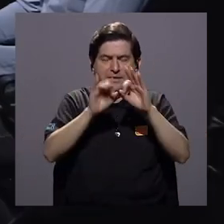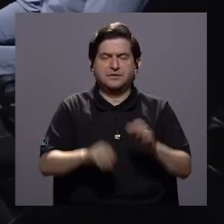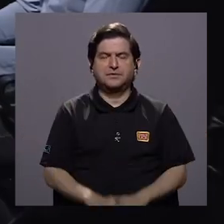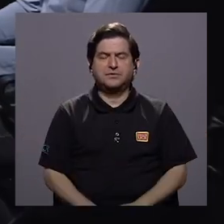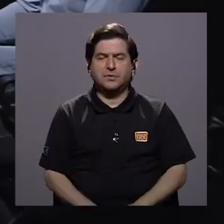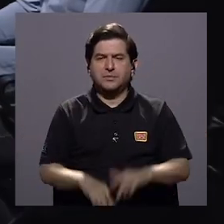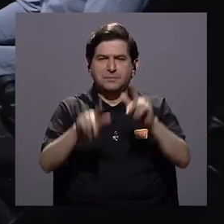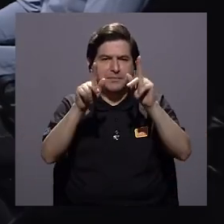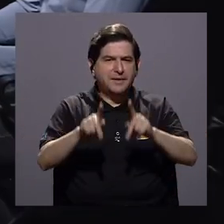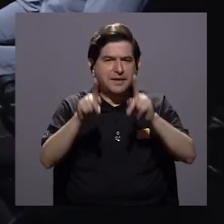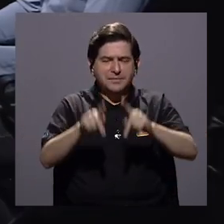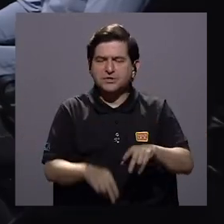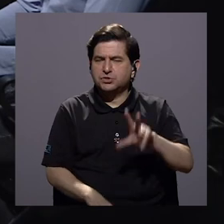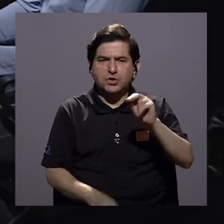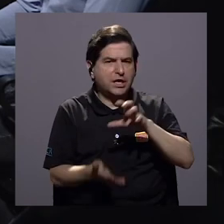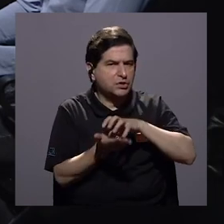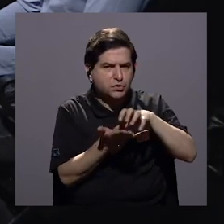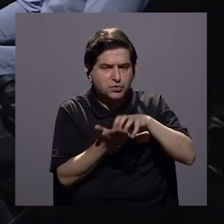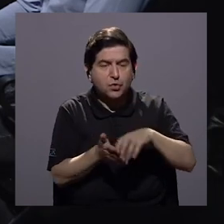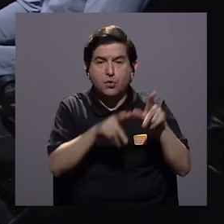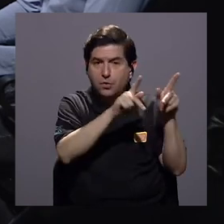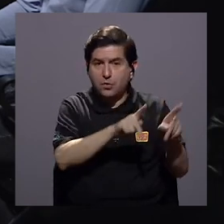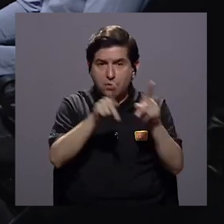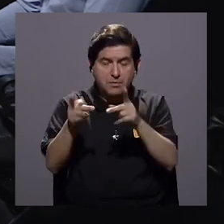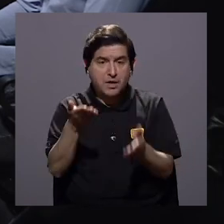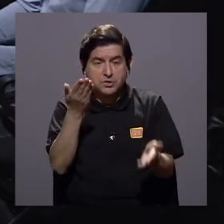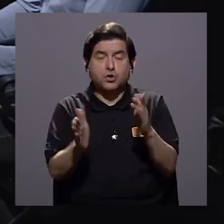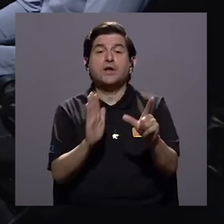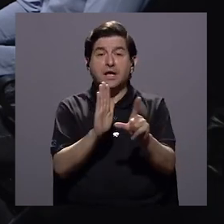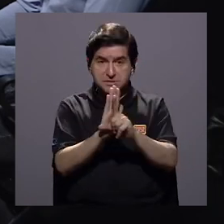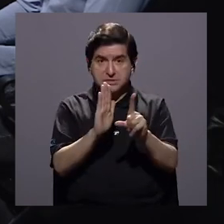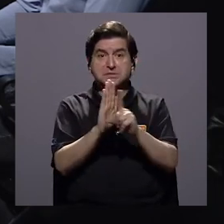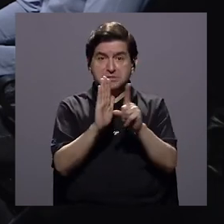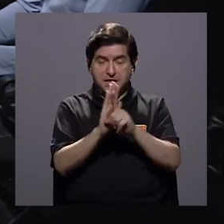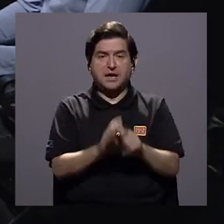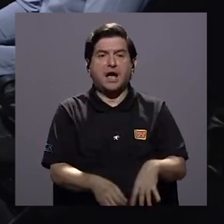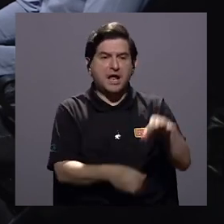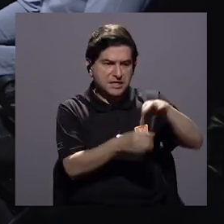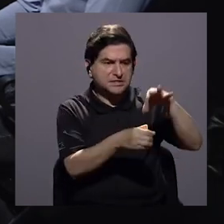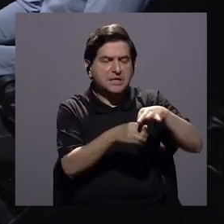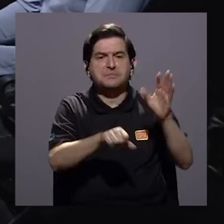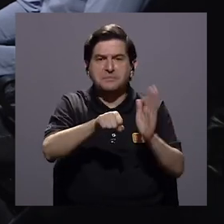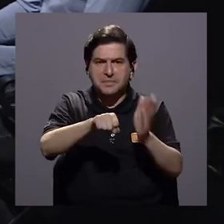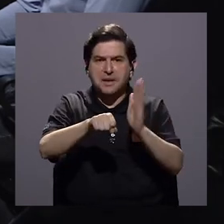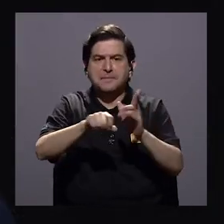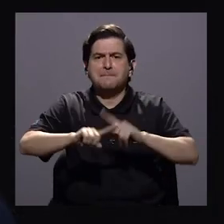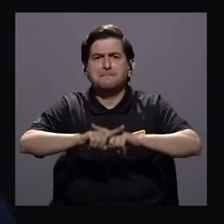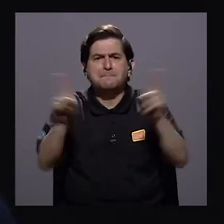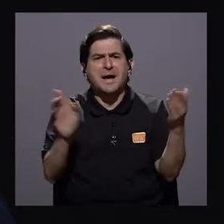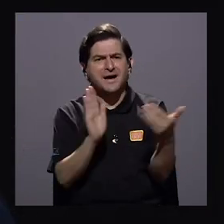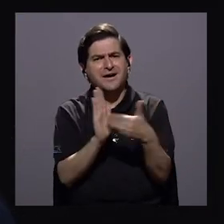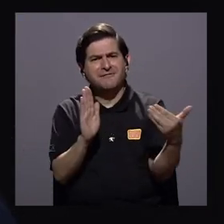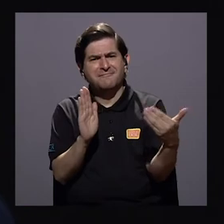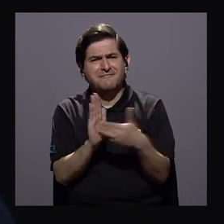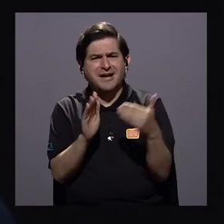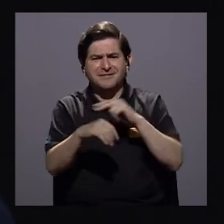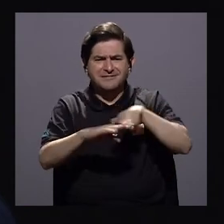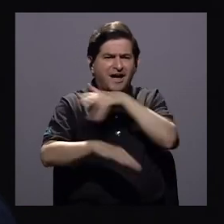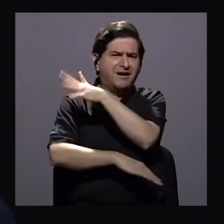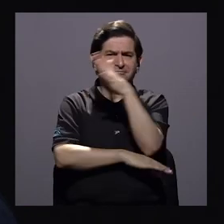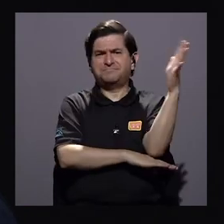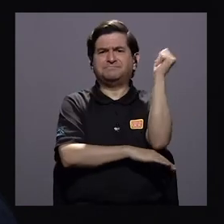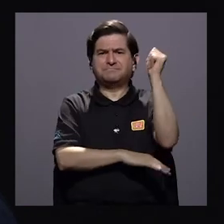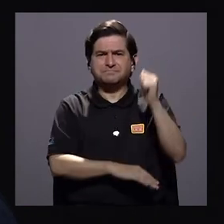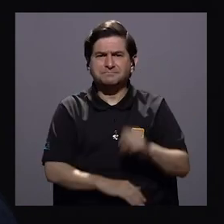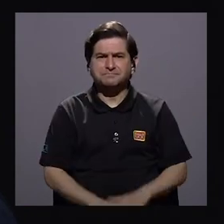no se quede con dudas al respecto de cómo muchas veces hay personas que inclusive en la legalidad pueden estar sembrando piña pero están afectando la